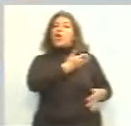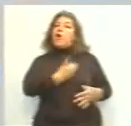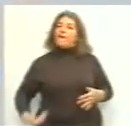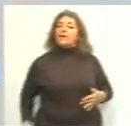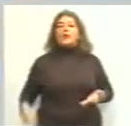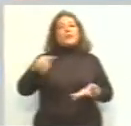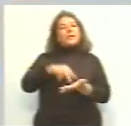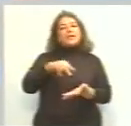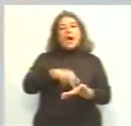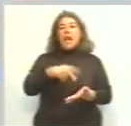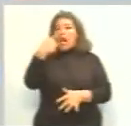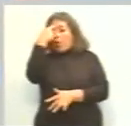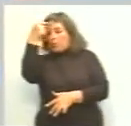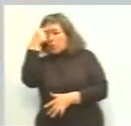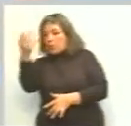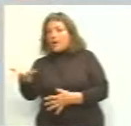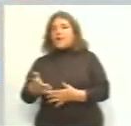provincia, Juan Manuel Urtubey.